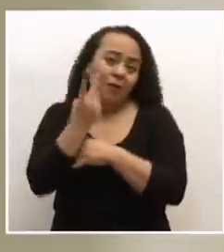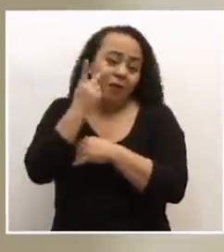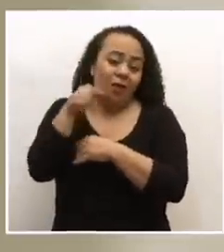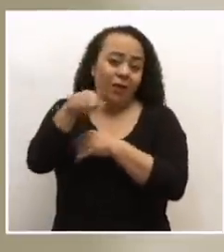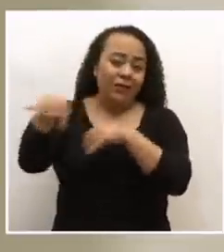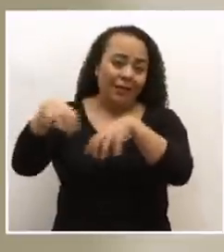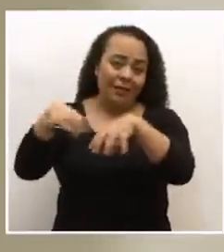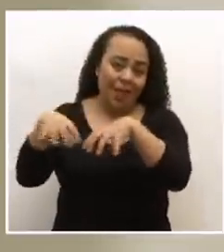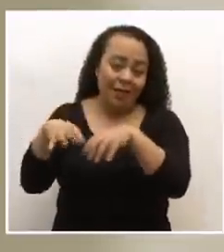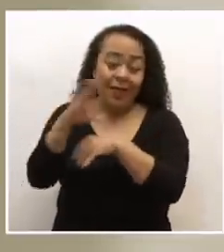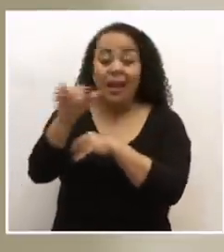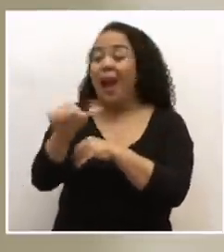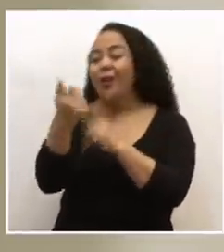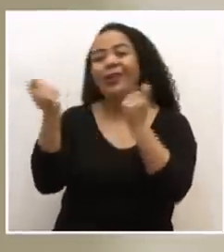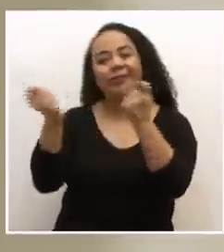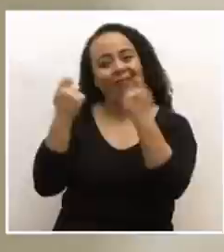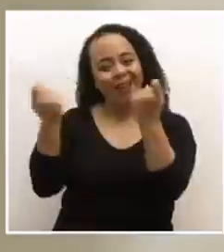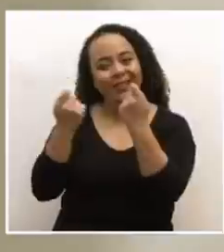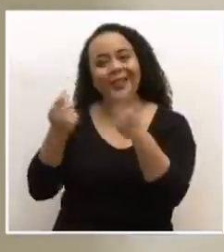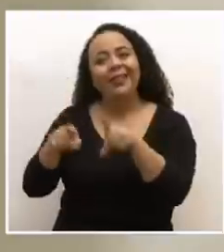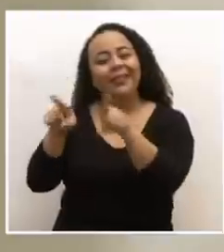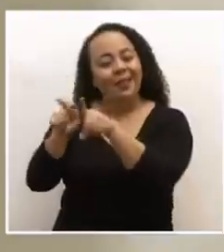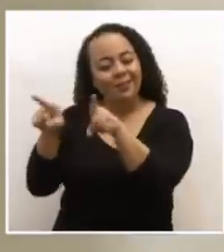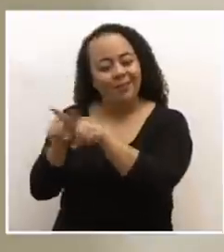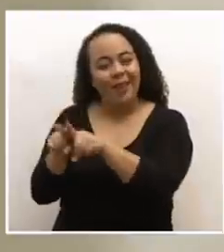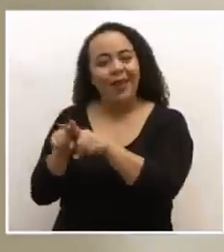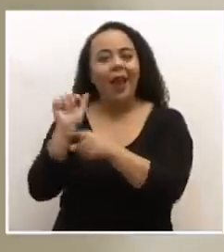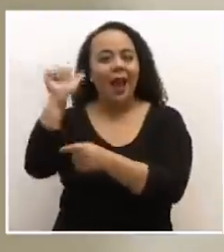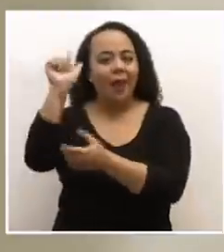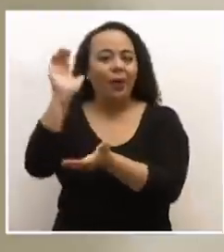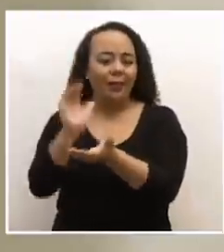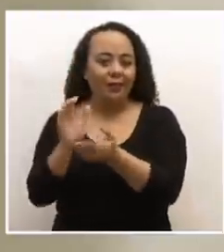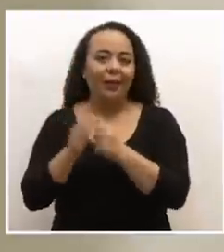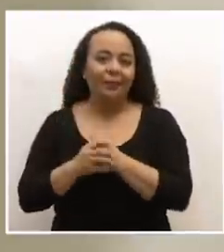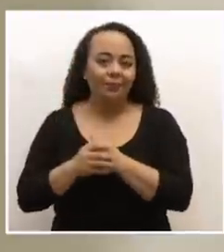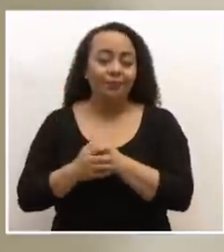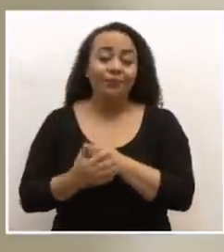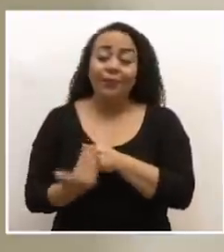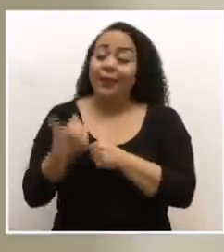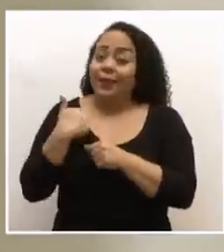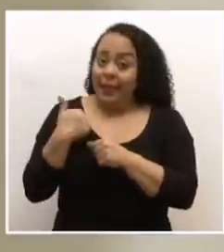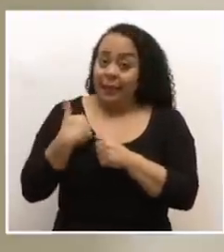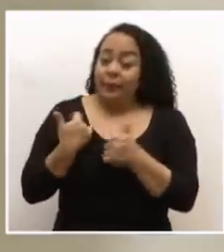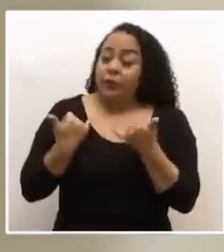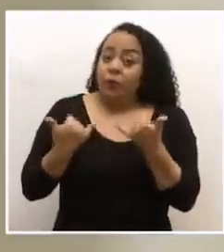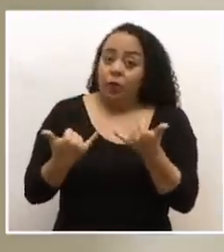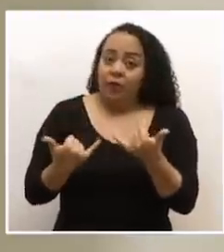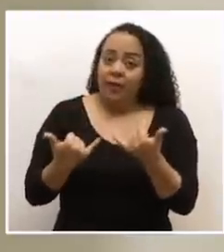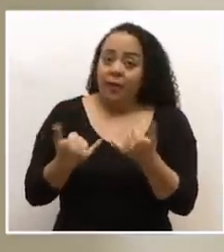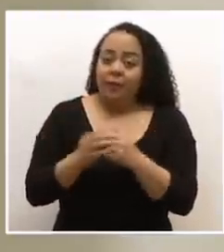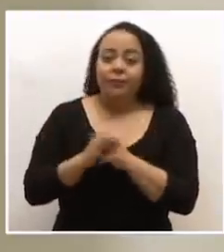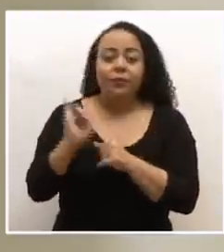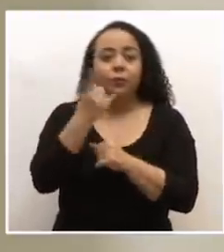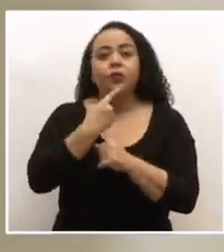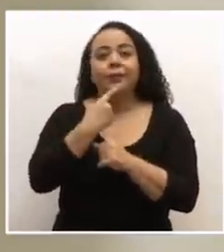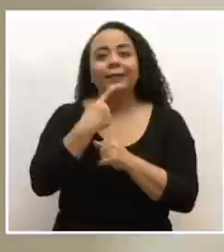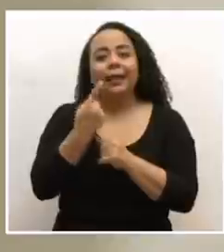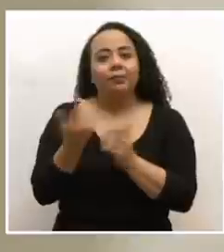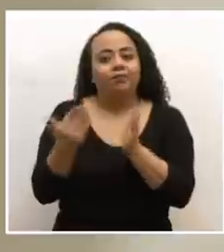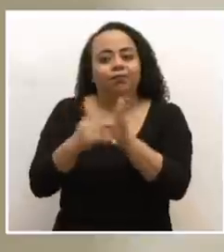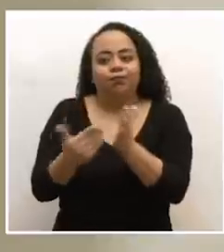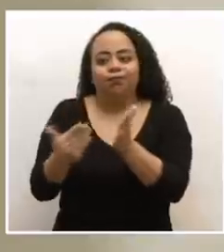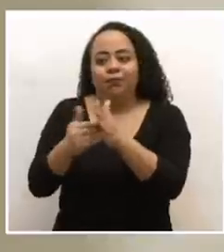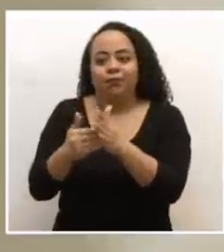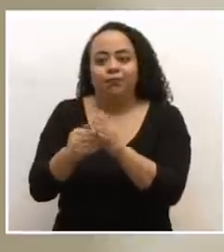en esa actividad o la otra fiesta que también se había dado en Alaguelita, en donde tuvimos, obtenemos todavía, como yo indicaba, réplicas, o